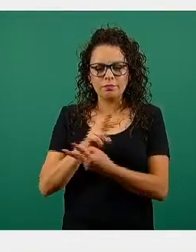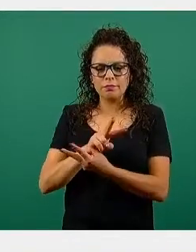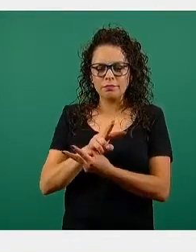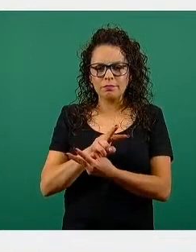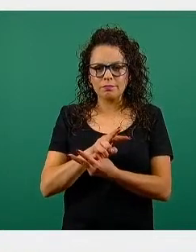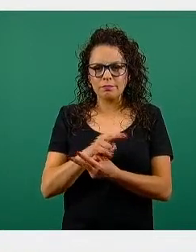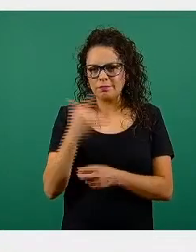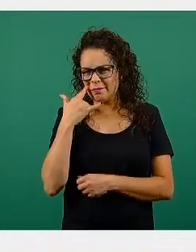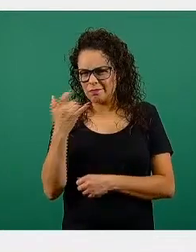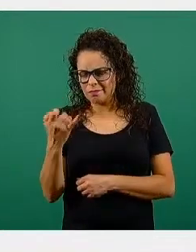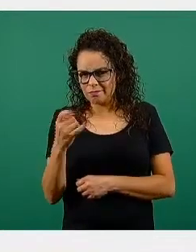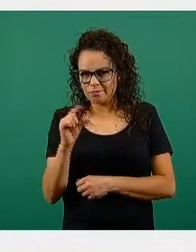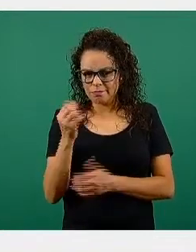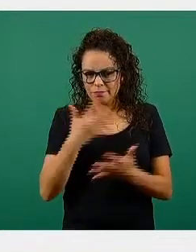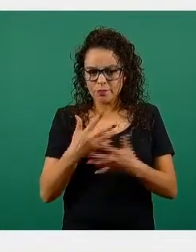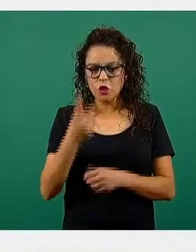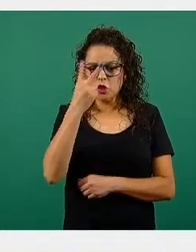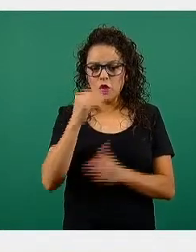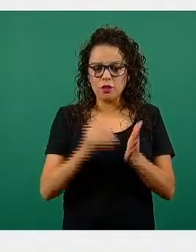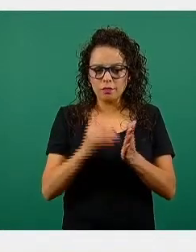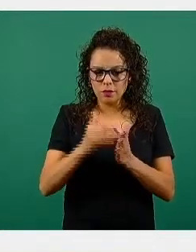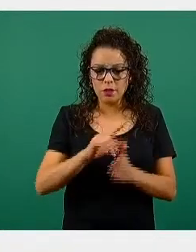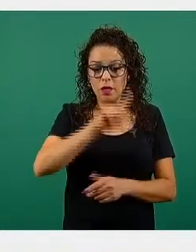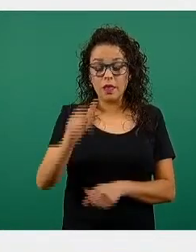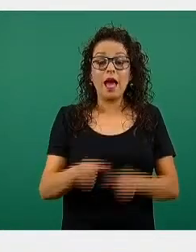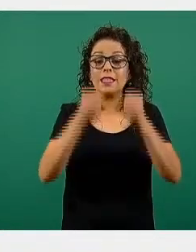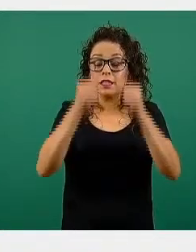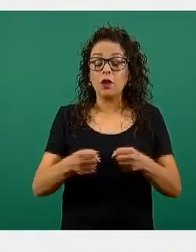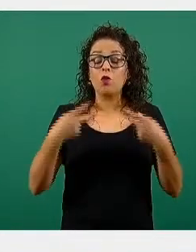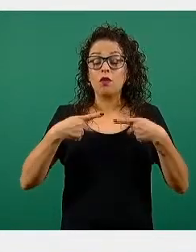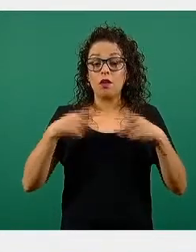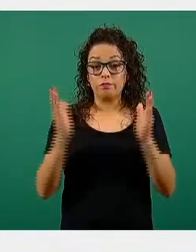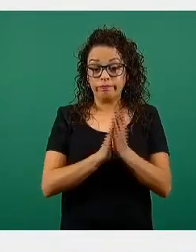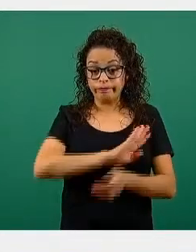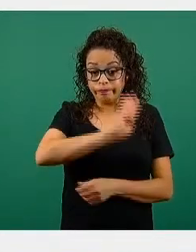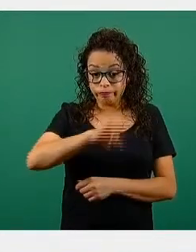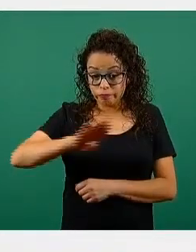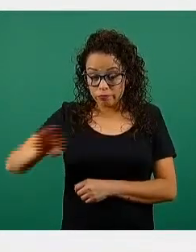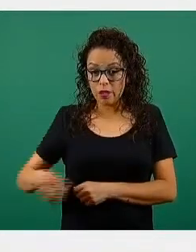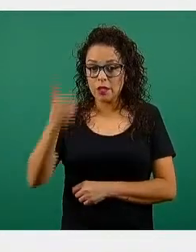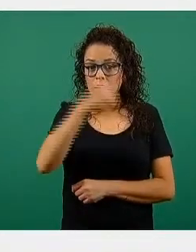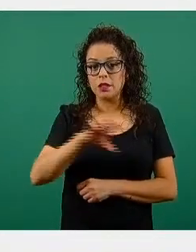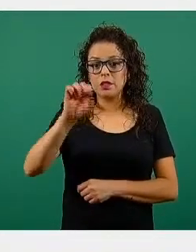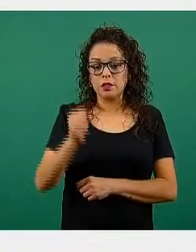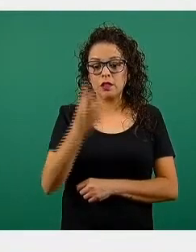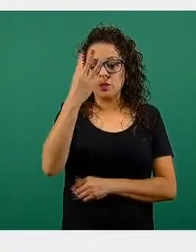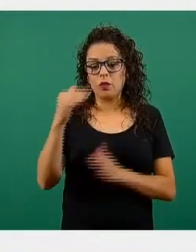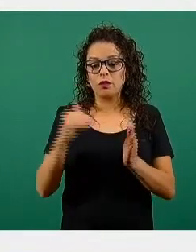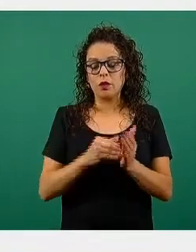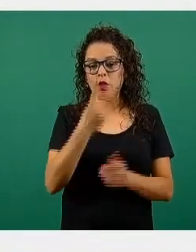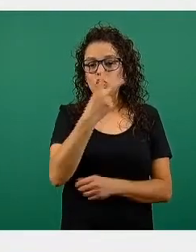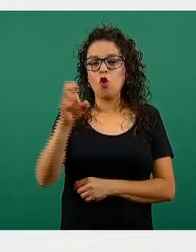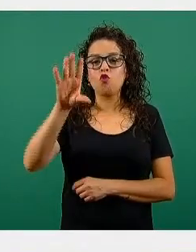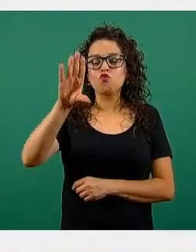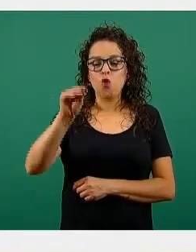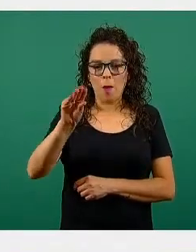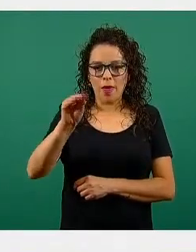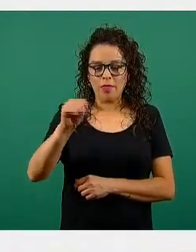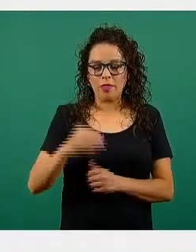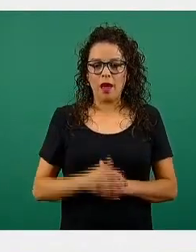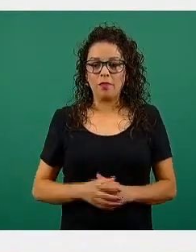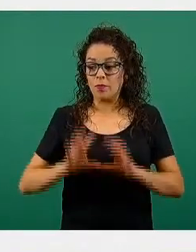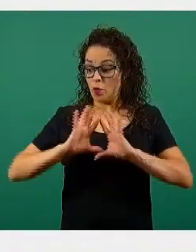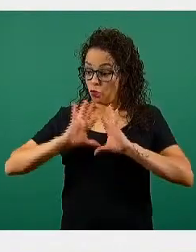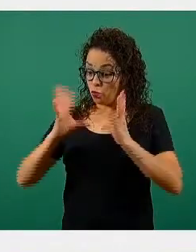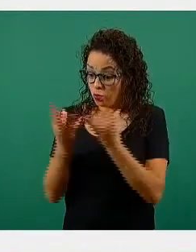millones y después tenemos defunciones confirmadas, perdón, 164 mil 290, y el total